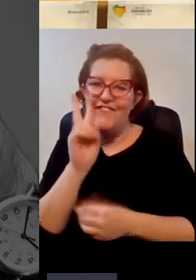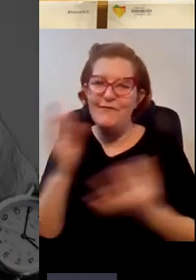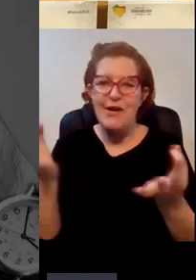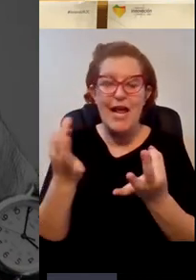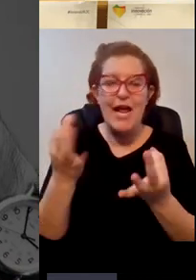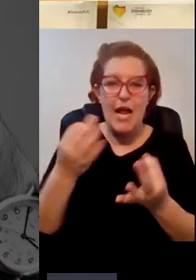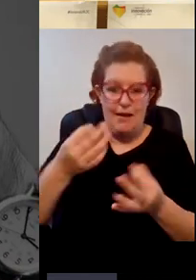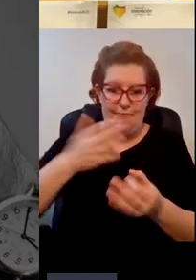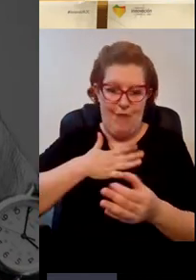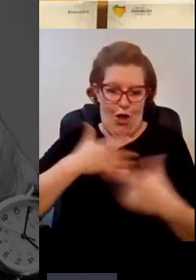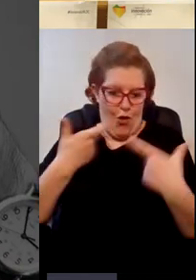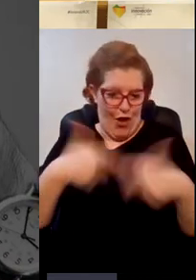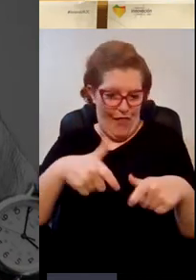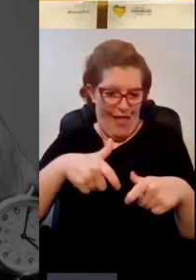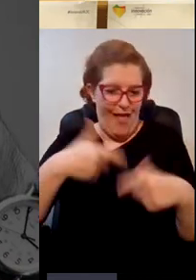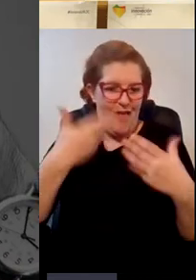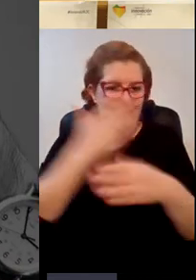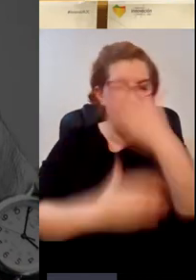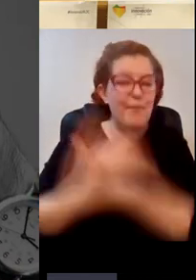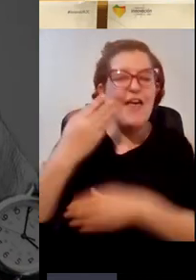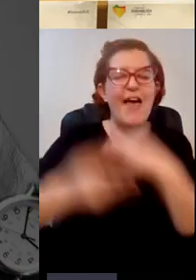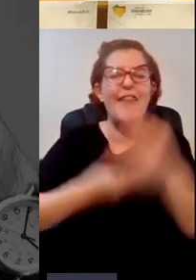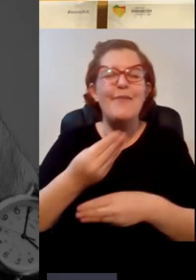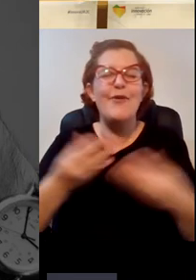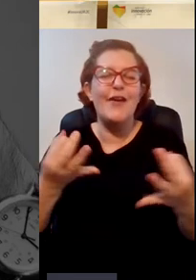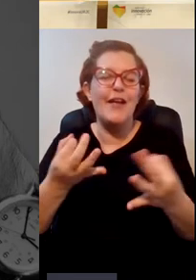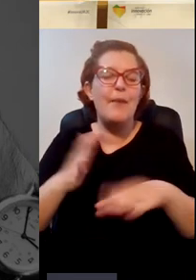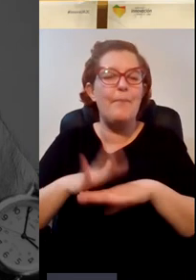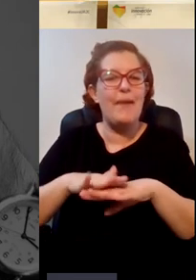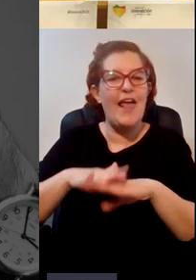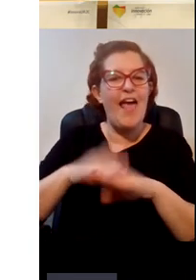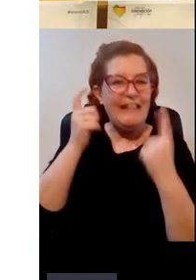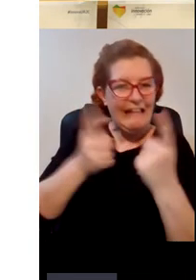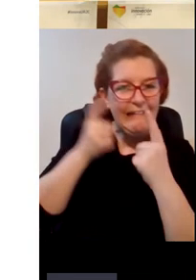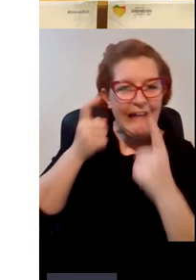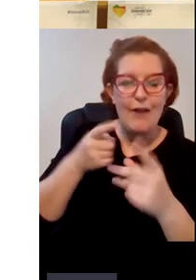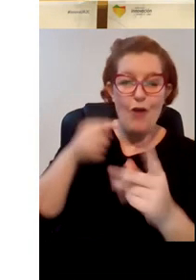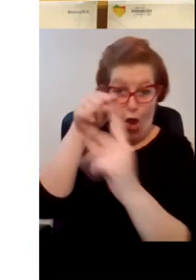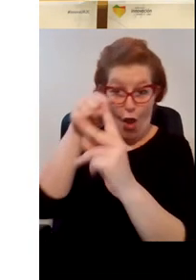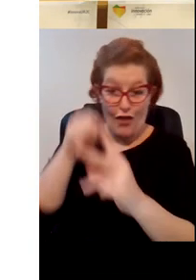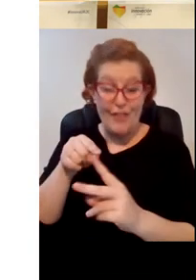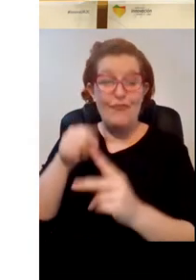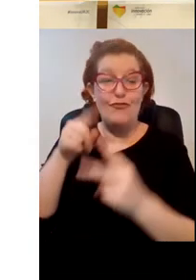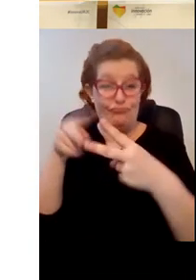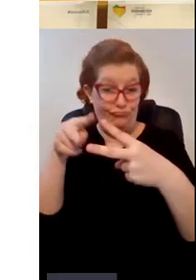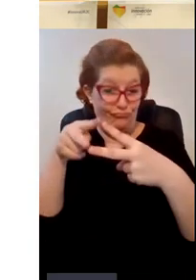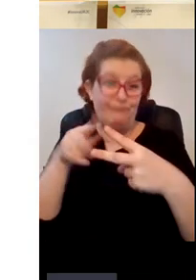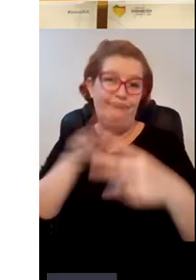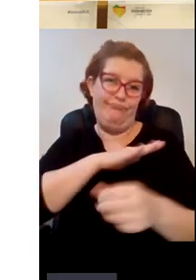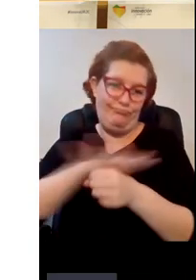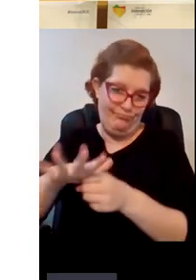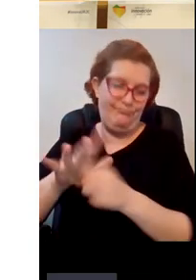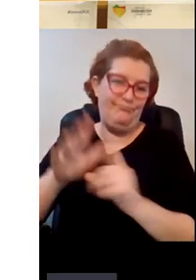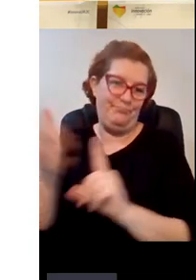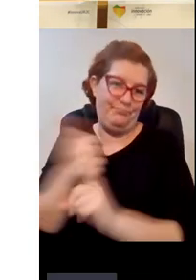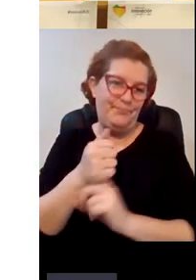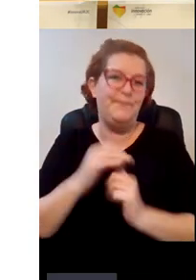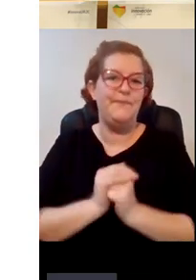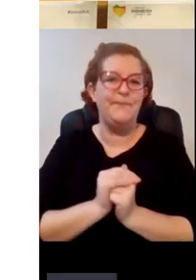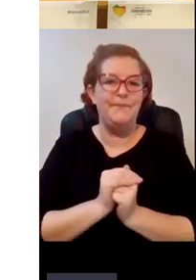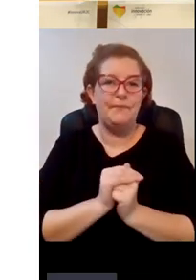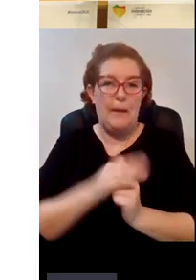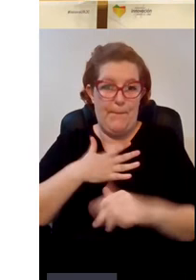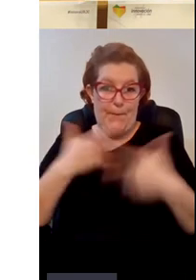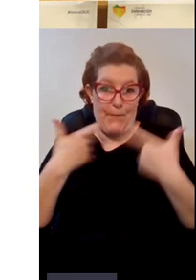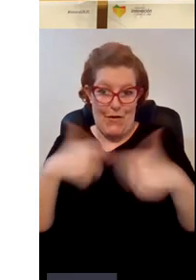hace desde nuestra unidad para intentar contribuir a estos objetivos. La unidad, que es lo que